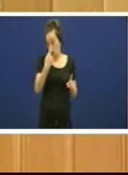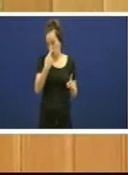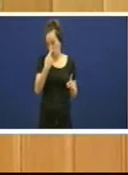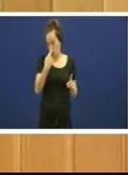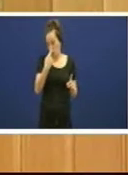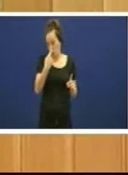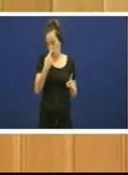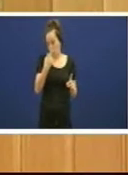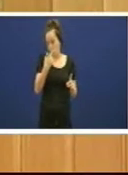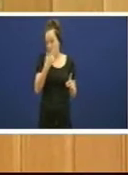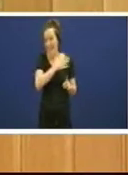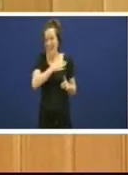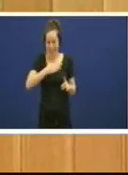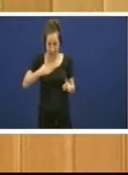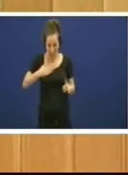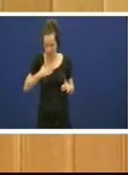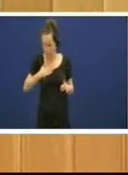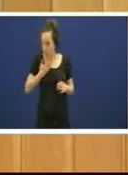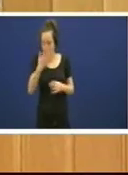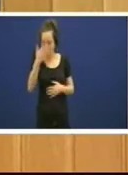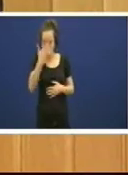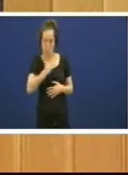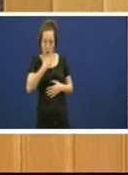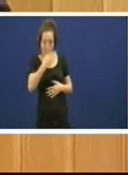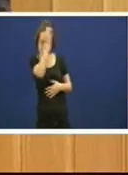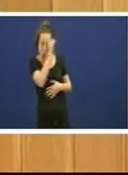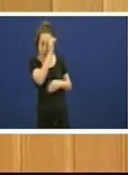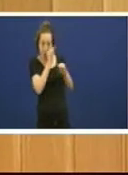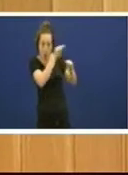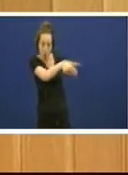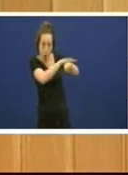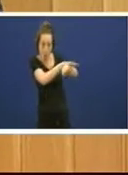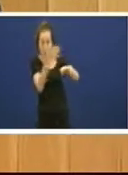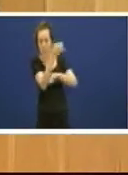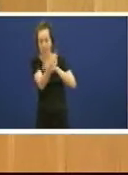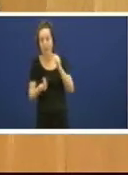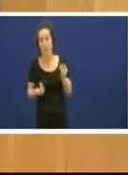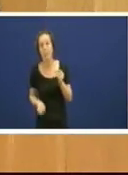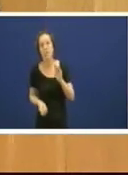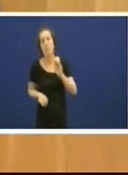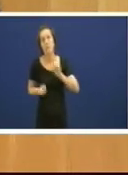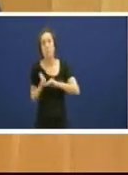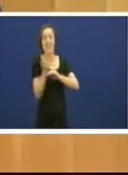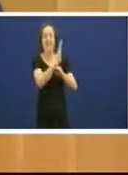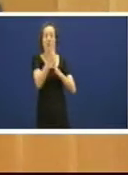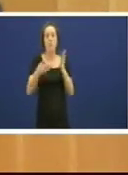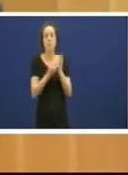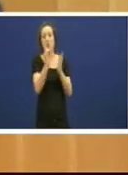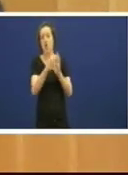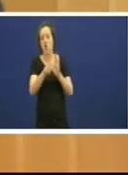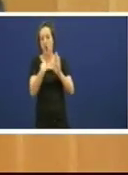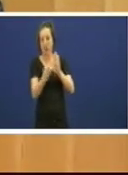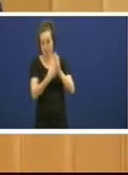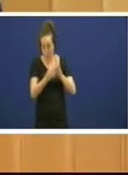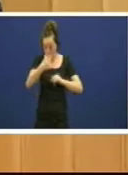goberno que foi aí interpelar o goberno non presentar unha PNL e desde logo este grupo que apoia o goberno non se